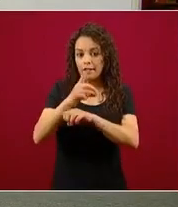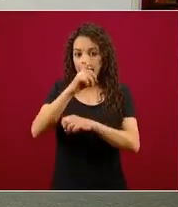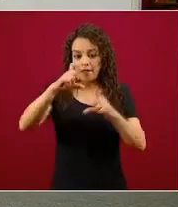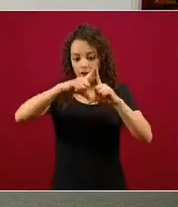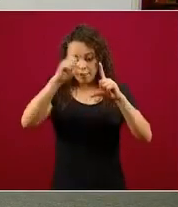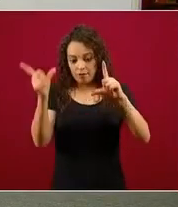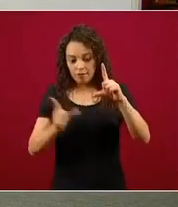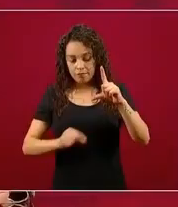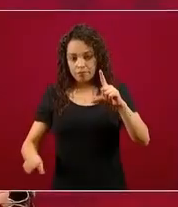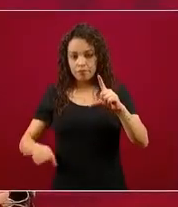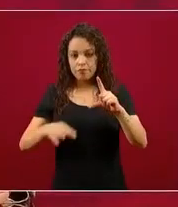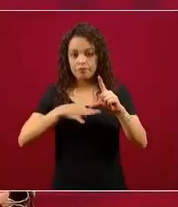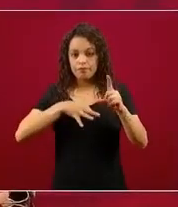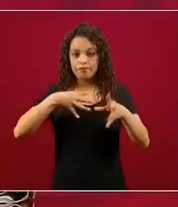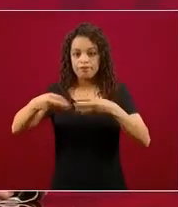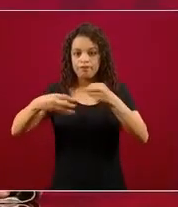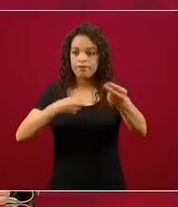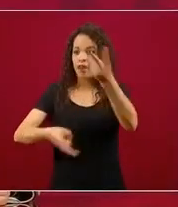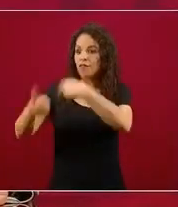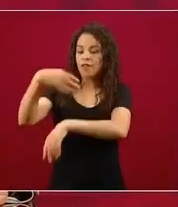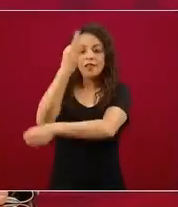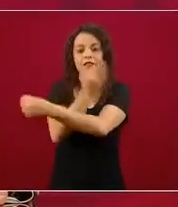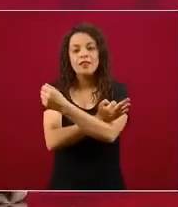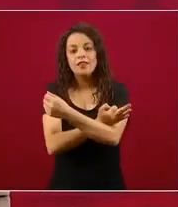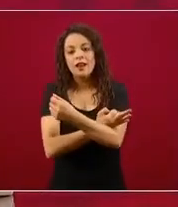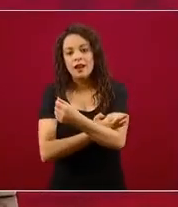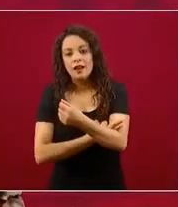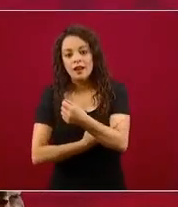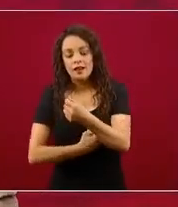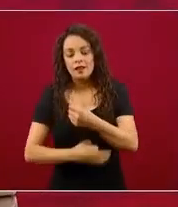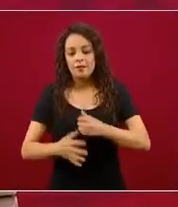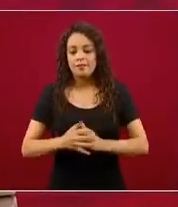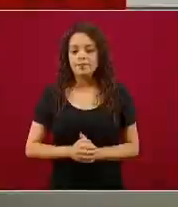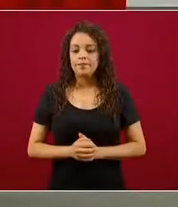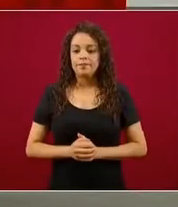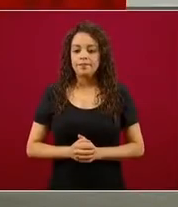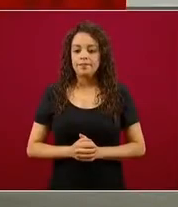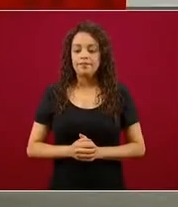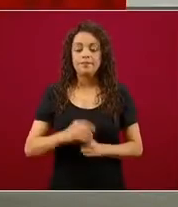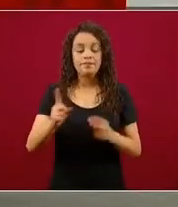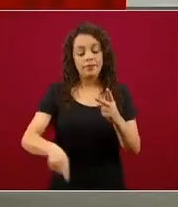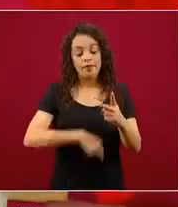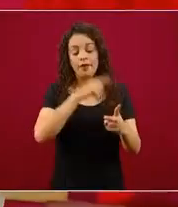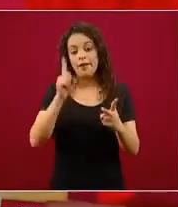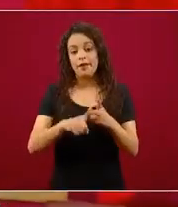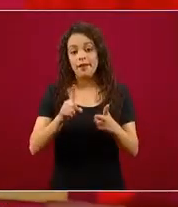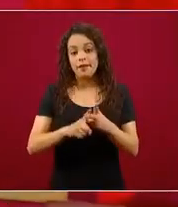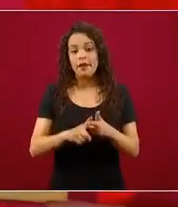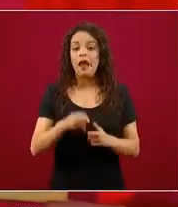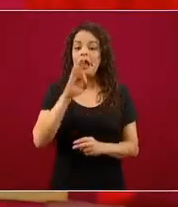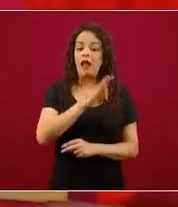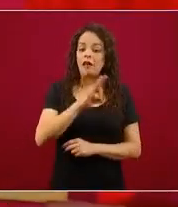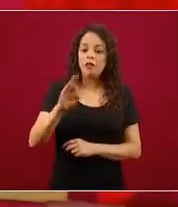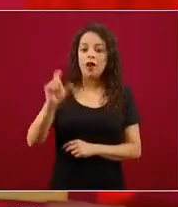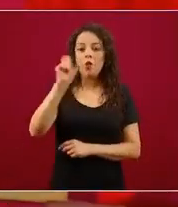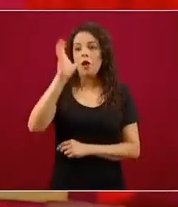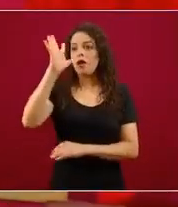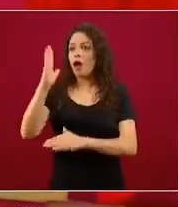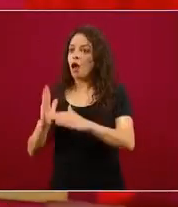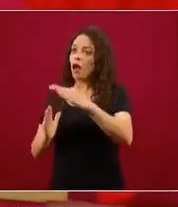tardía. Dos, ya lo del pico y la fecha del pico y que si esto es el